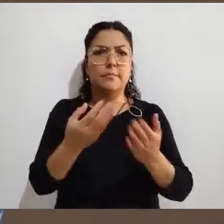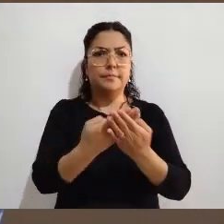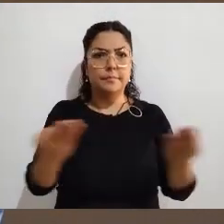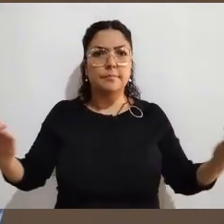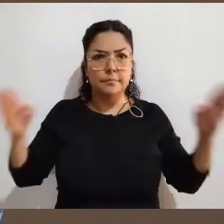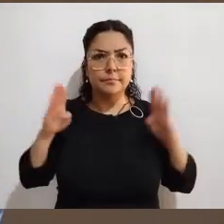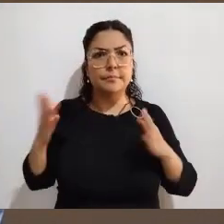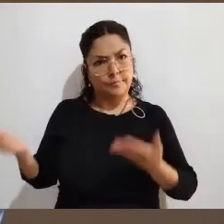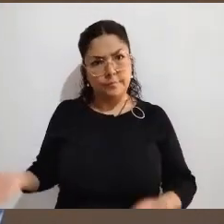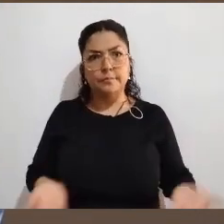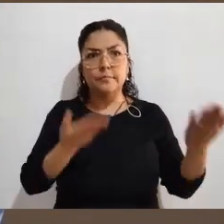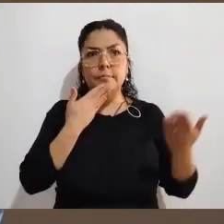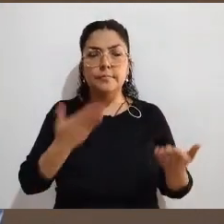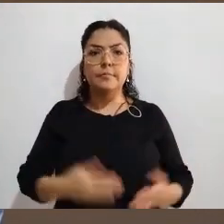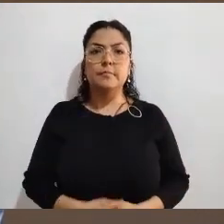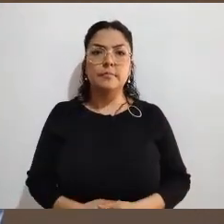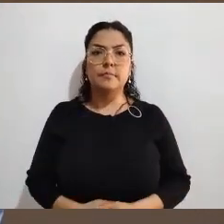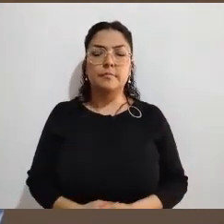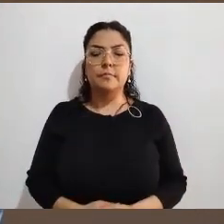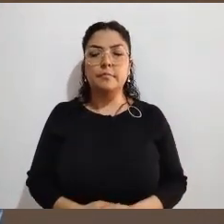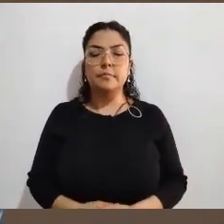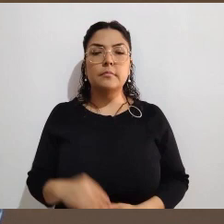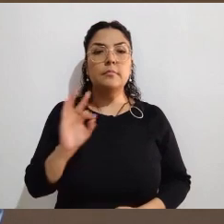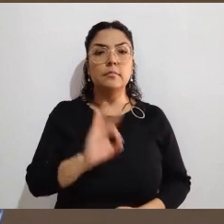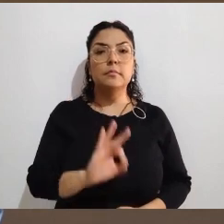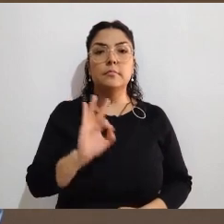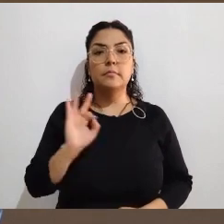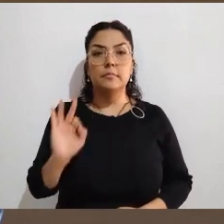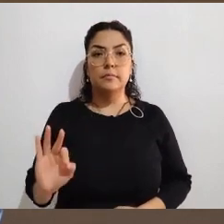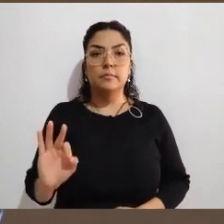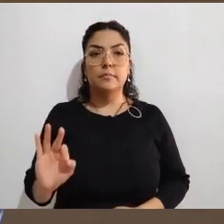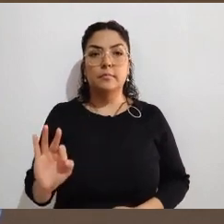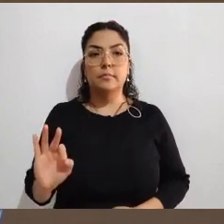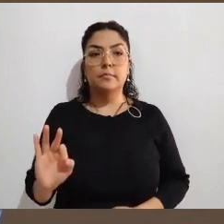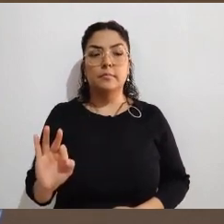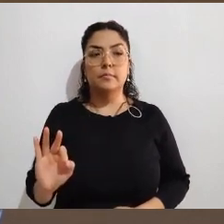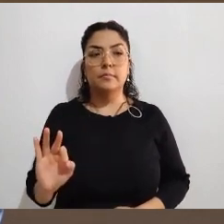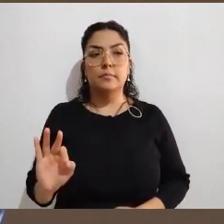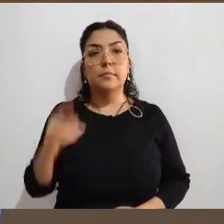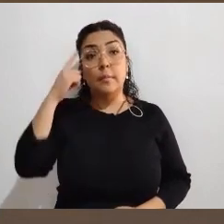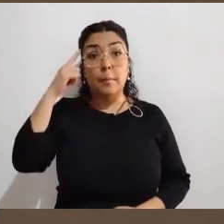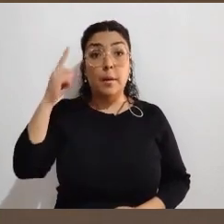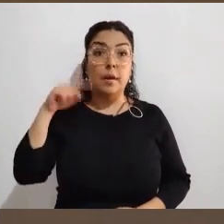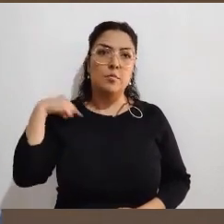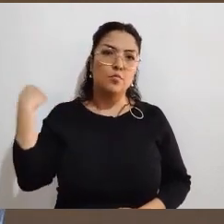bienvenidos para hacerlas. Hay que recordar, como quiera, que la fecha límite para ellos, para nosotros, para